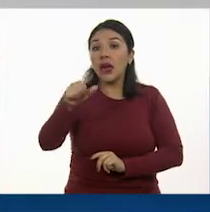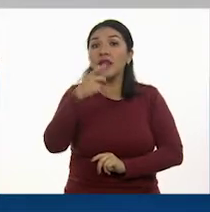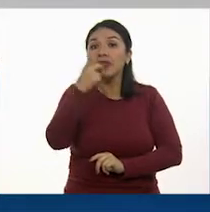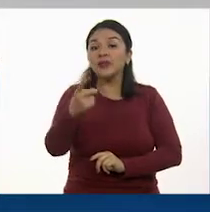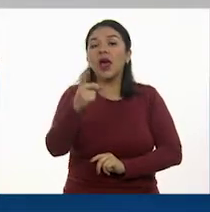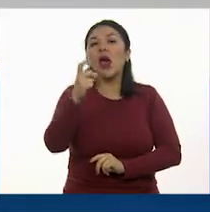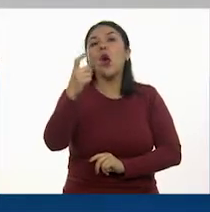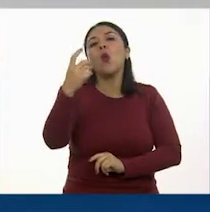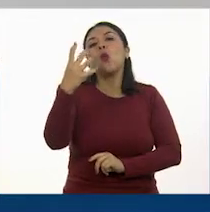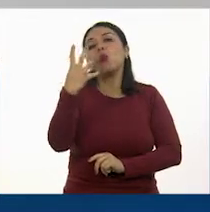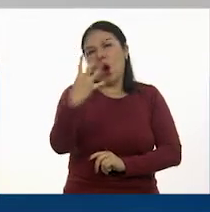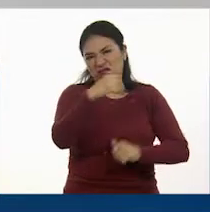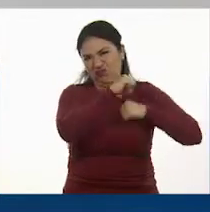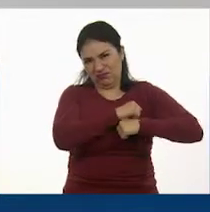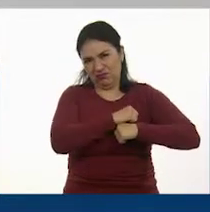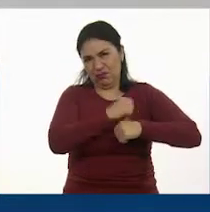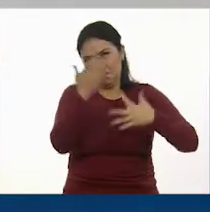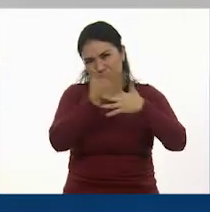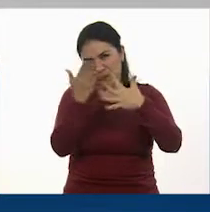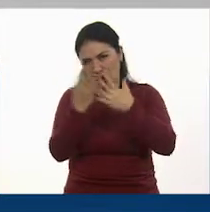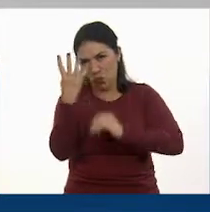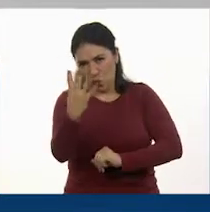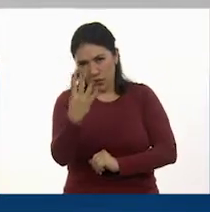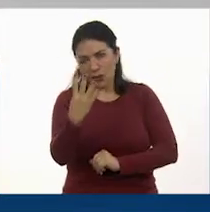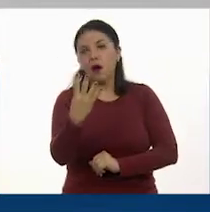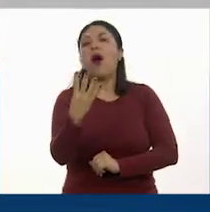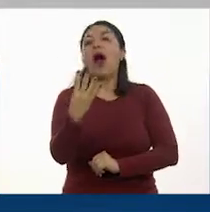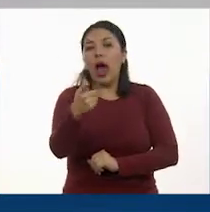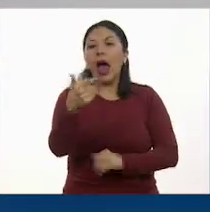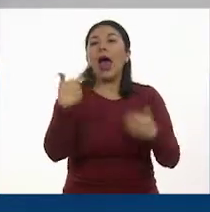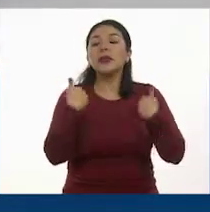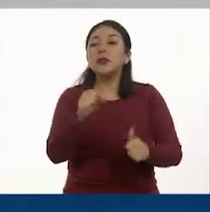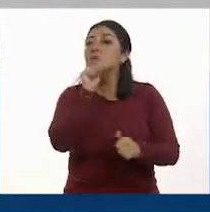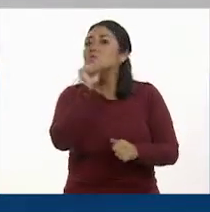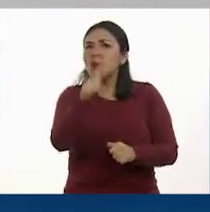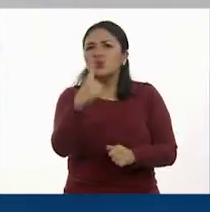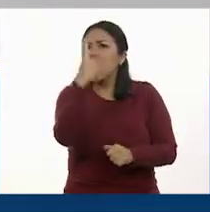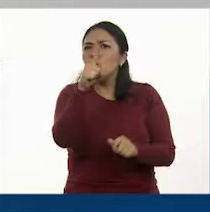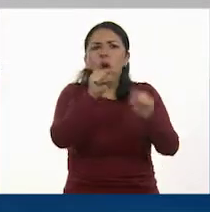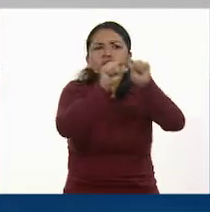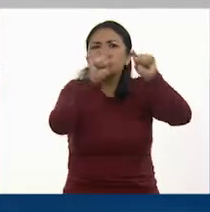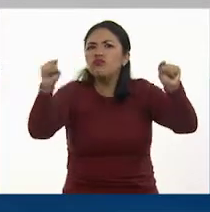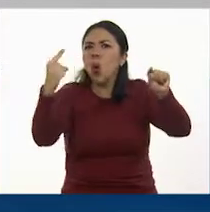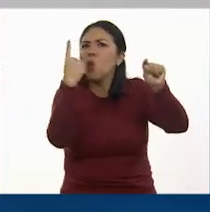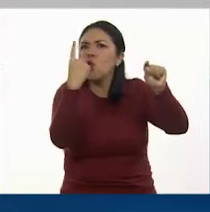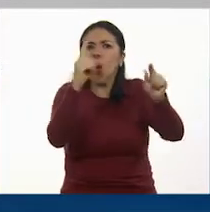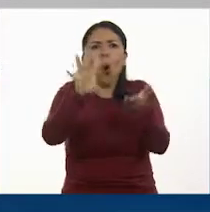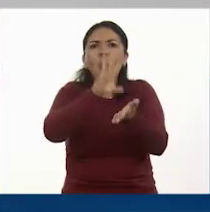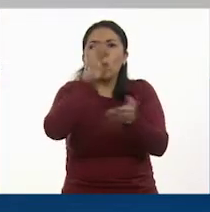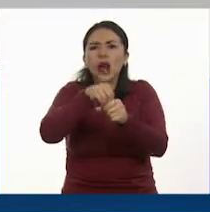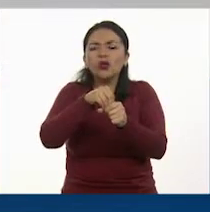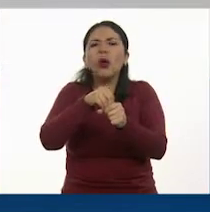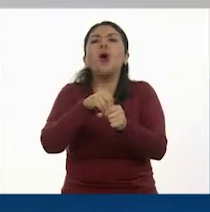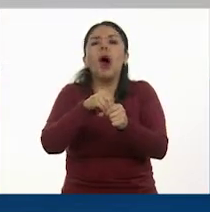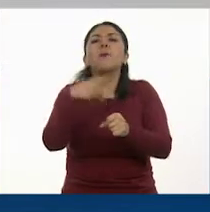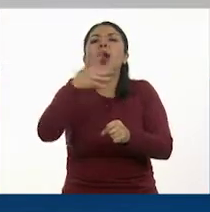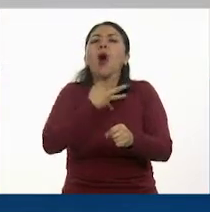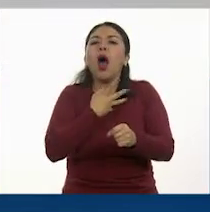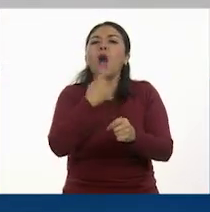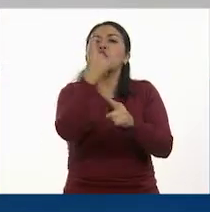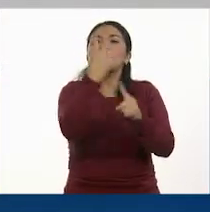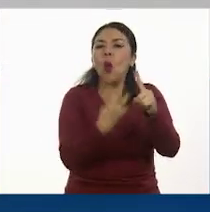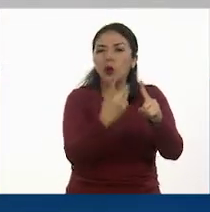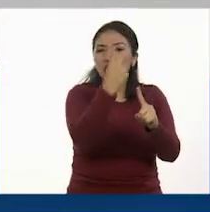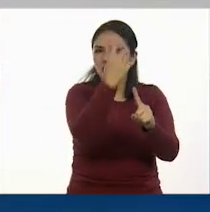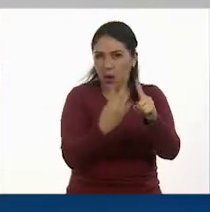cuartos, pues, aquí la dividimos la recta en cuatro. Nuestro entero es el mismo, pero lo estamos dividiendo en cuatro partes. Con Don Joaquín,